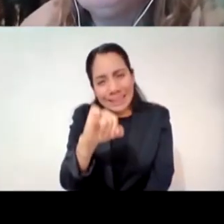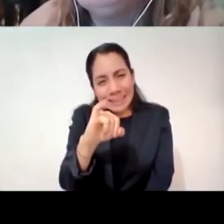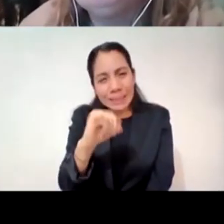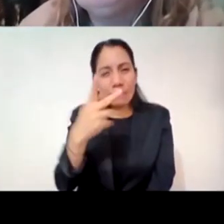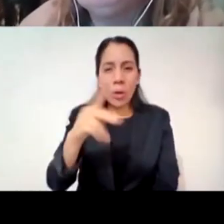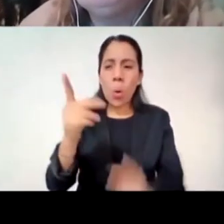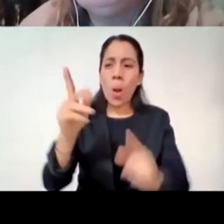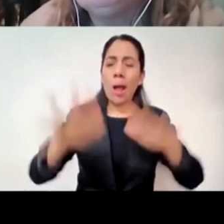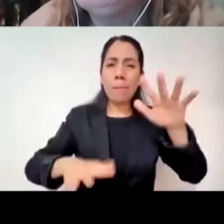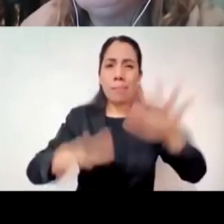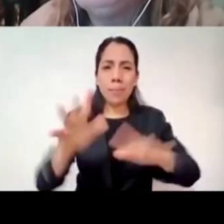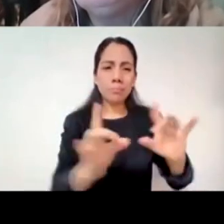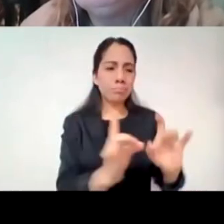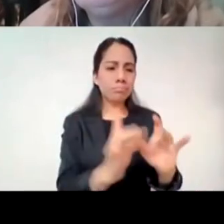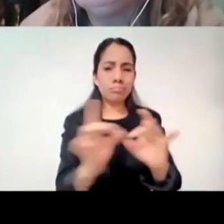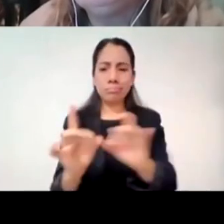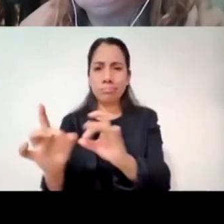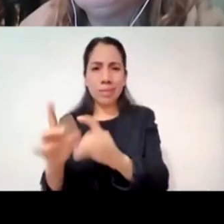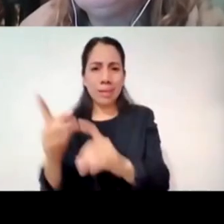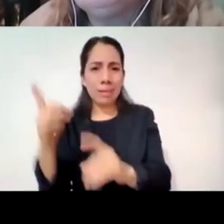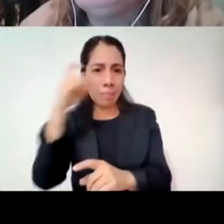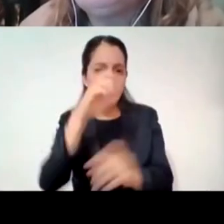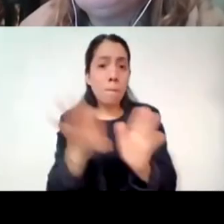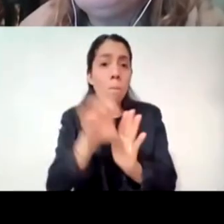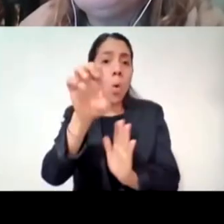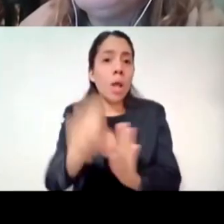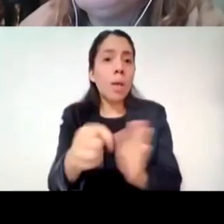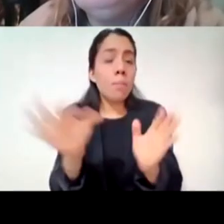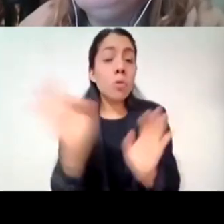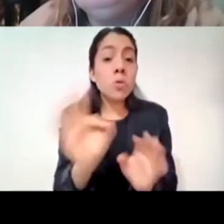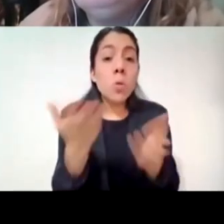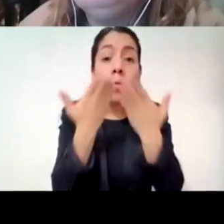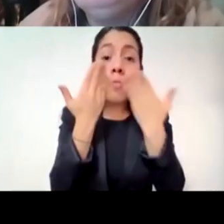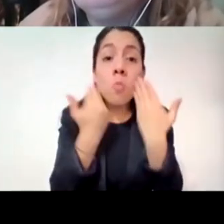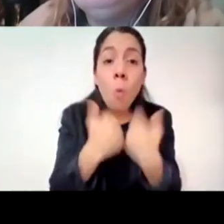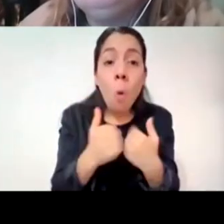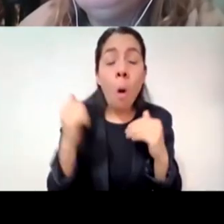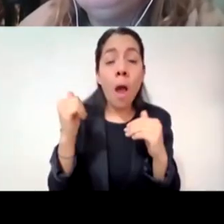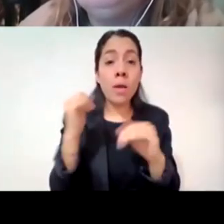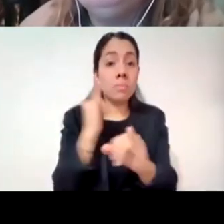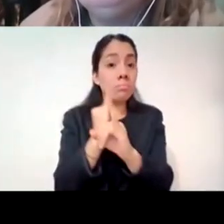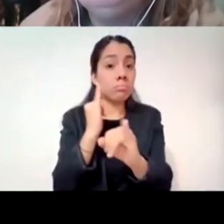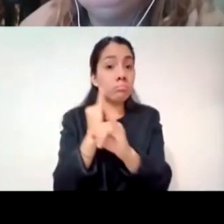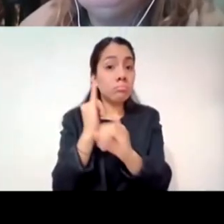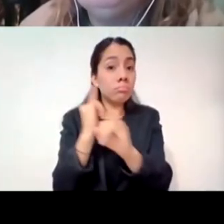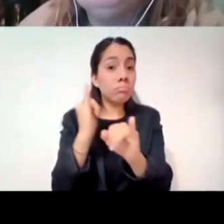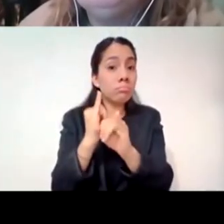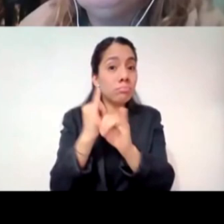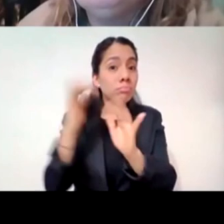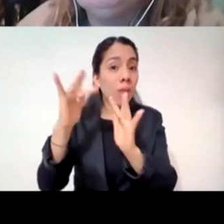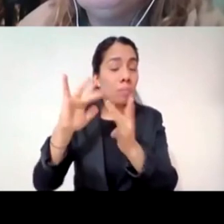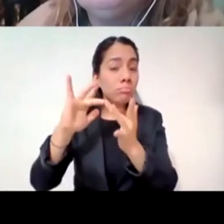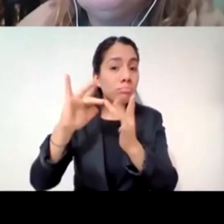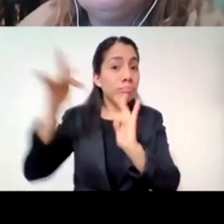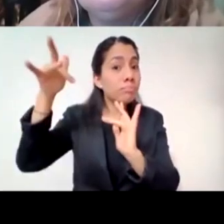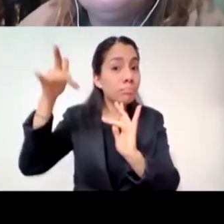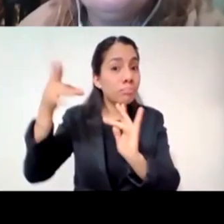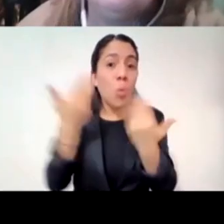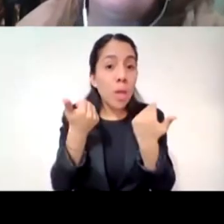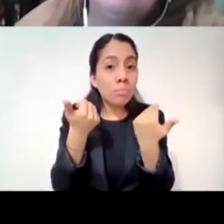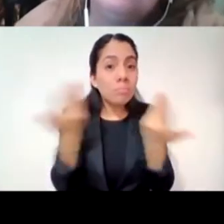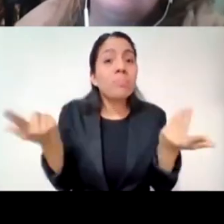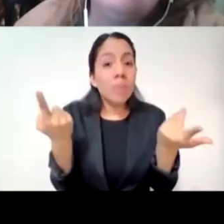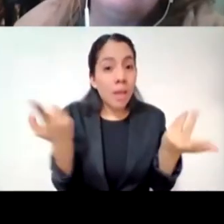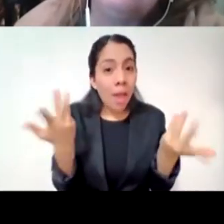zonas donde no hay wifi algunas zonas donde el teléfono está complicado o sea hay muchas realidades y es muy importante